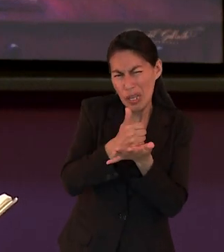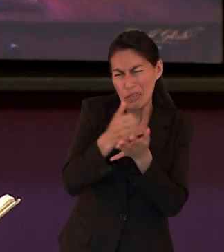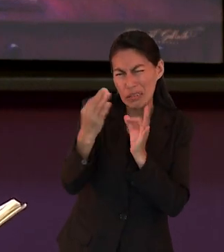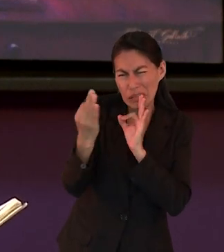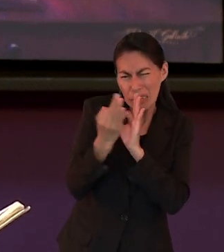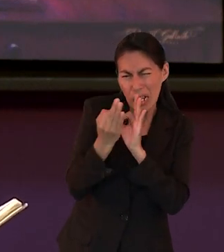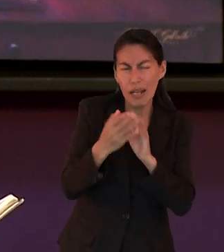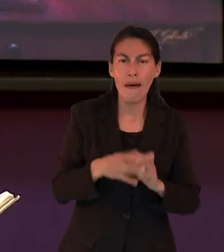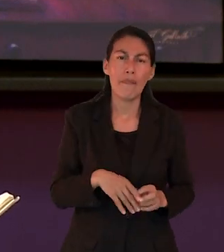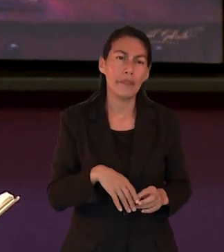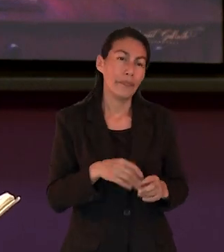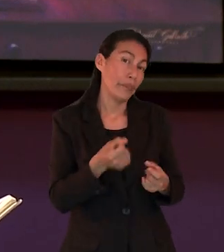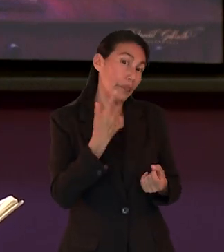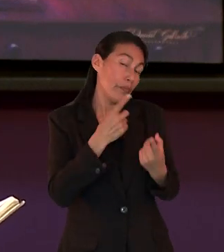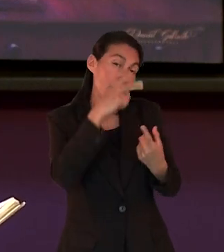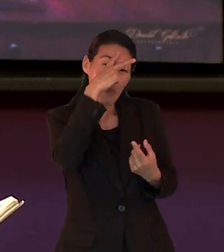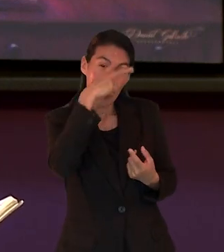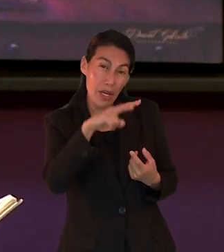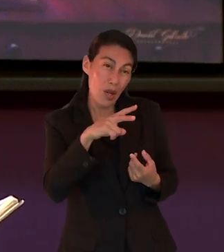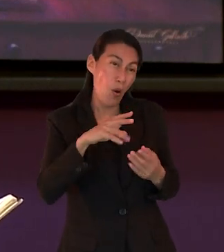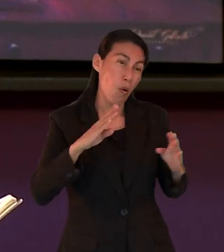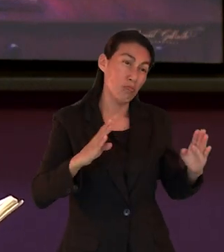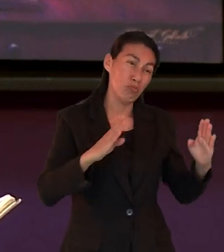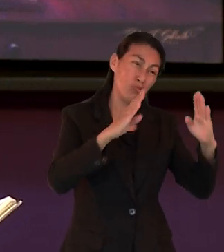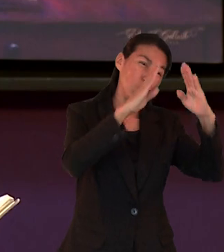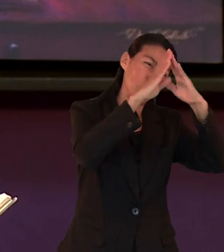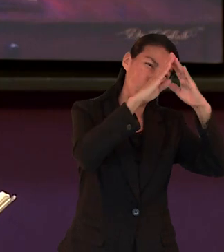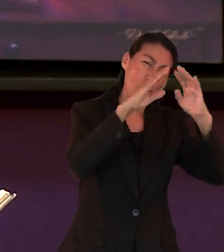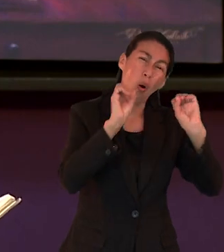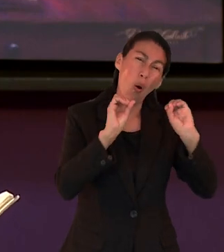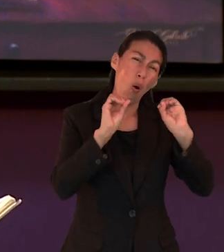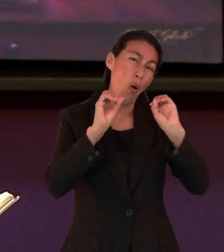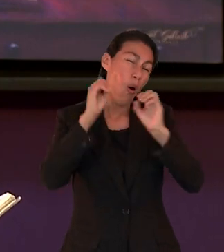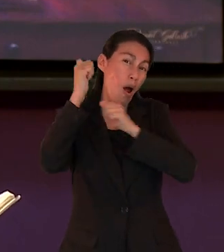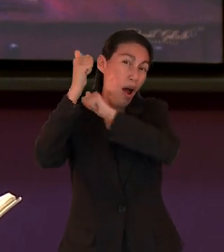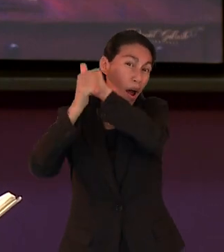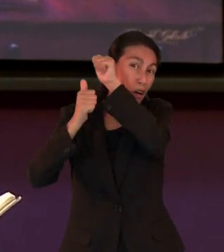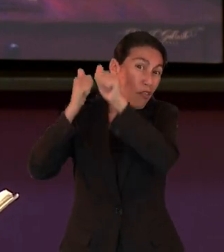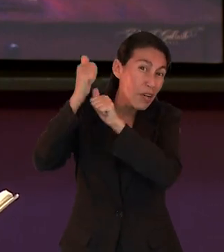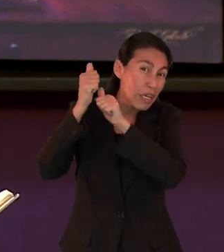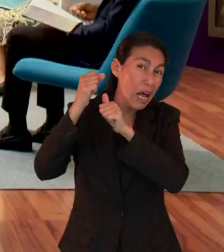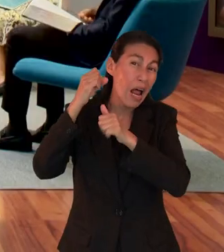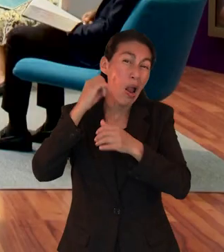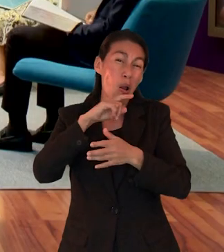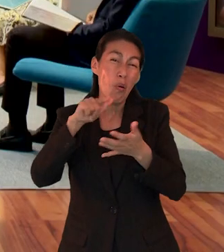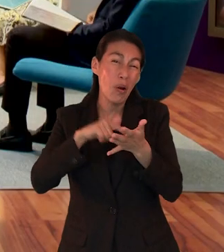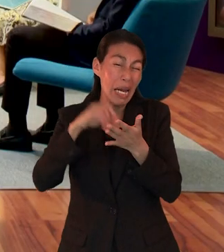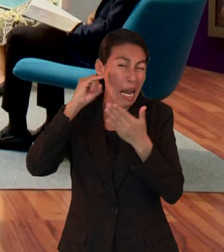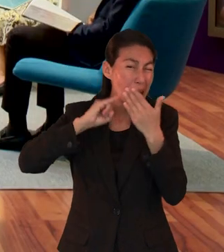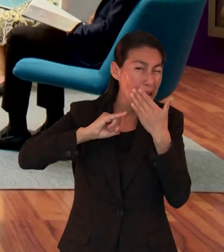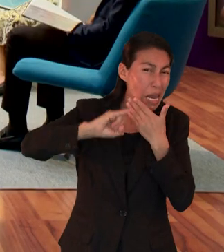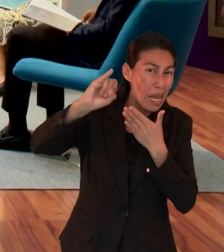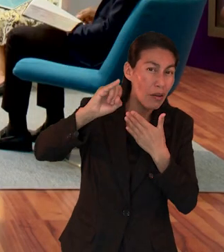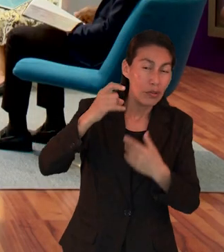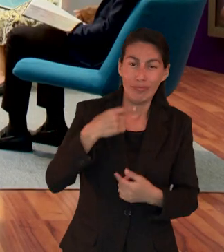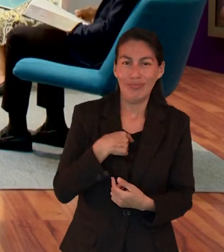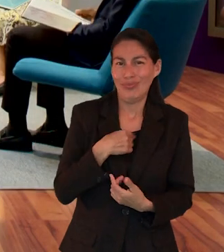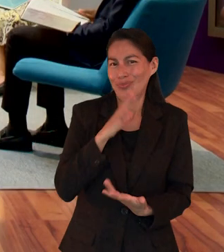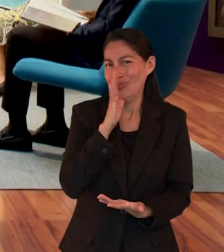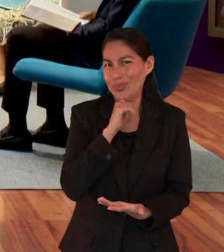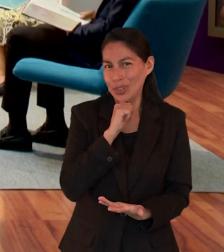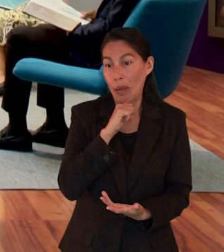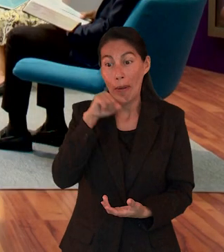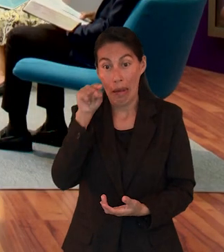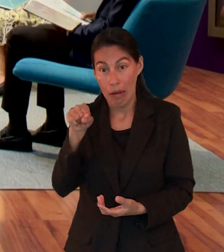pero hay algunos pastores que están en México, aquí en la sierra, o en algunos lugares de África, recónditos, en donde nosotros no podemos llegar a predicar el